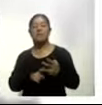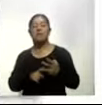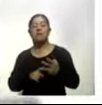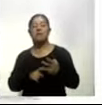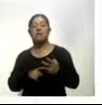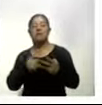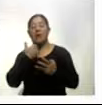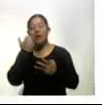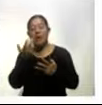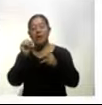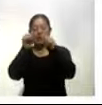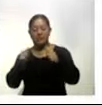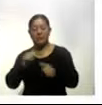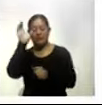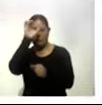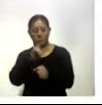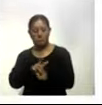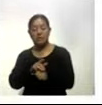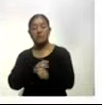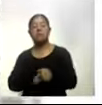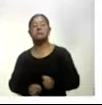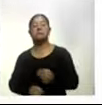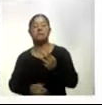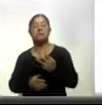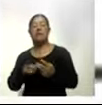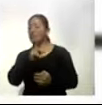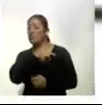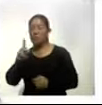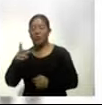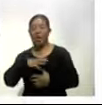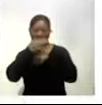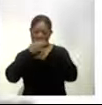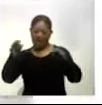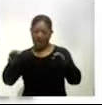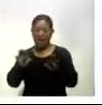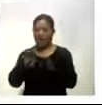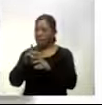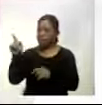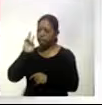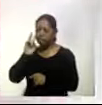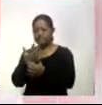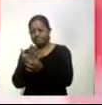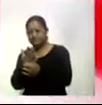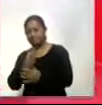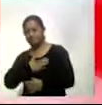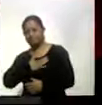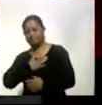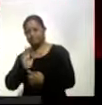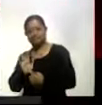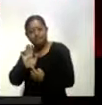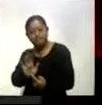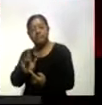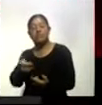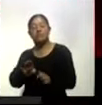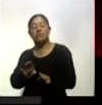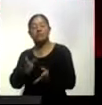artístico-culturales. Acciones que promuevan, difundan, expongan la creación artística y cultural, la formación de audiencias